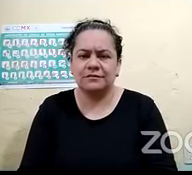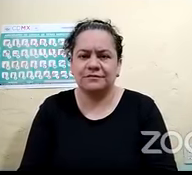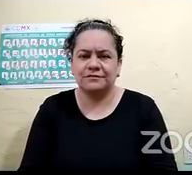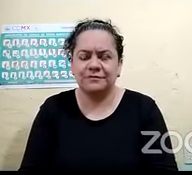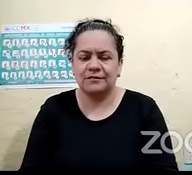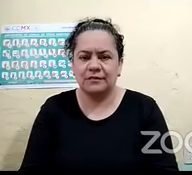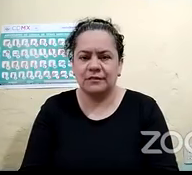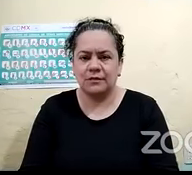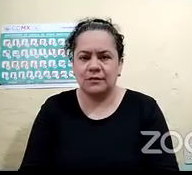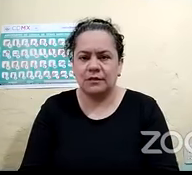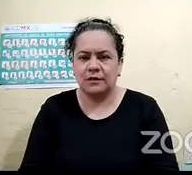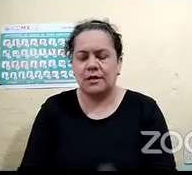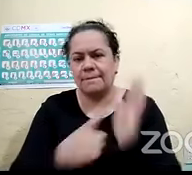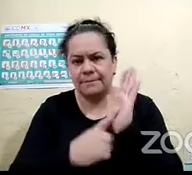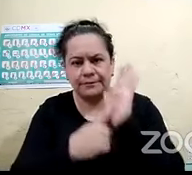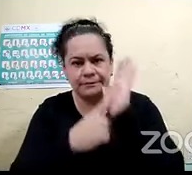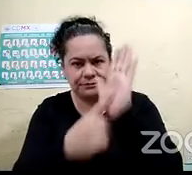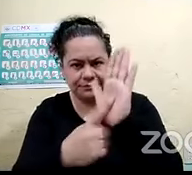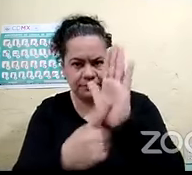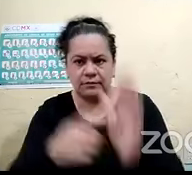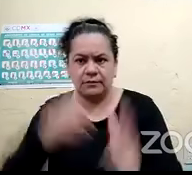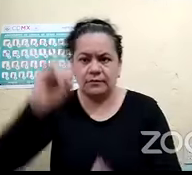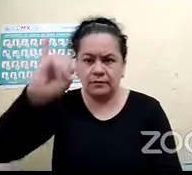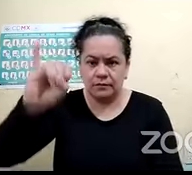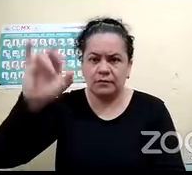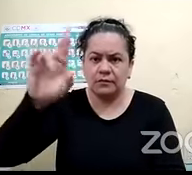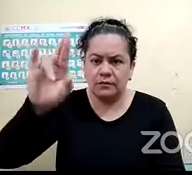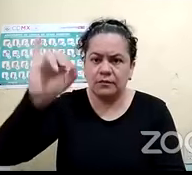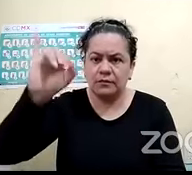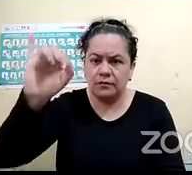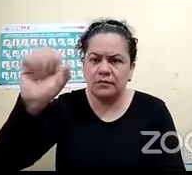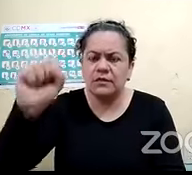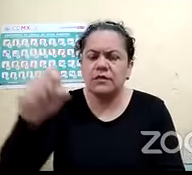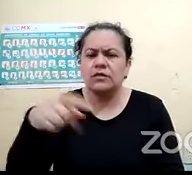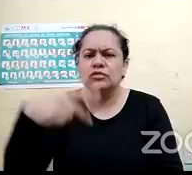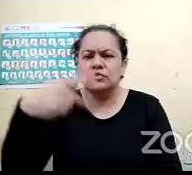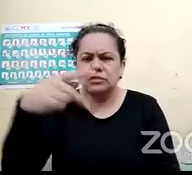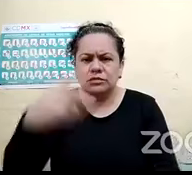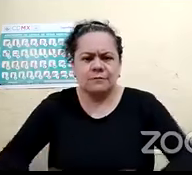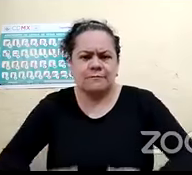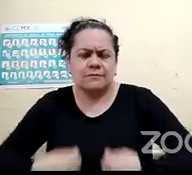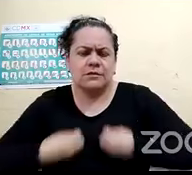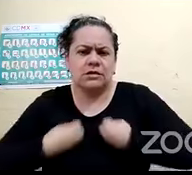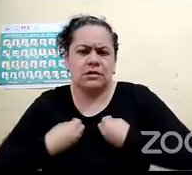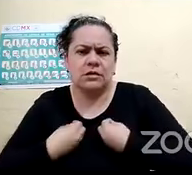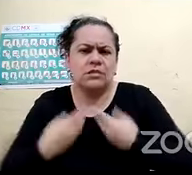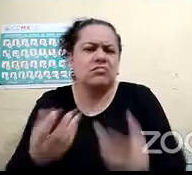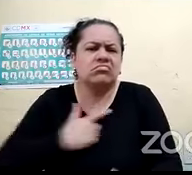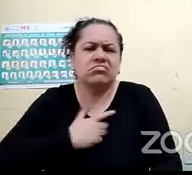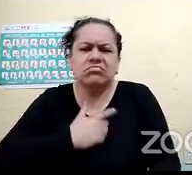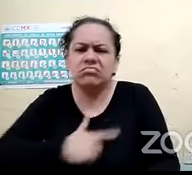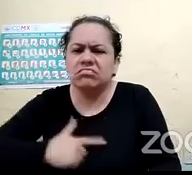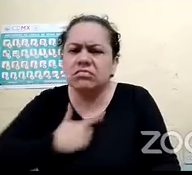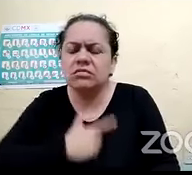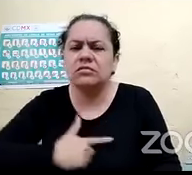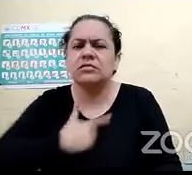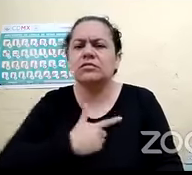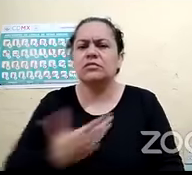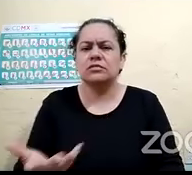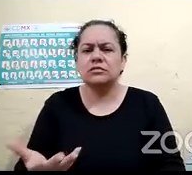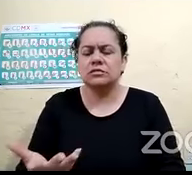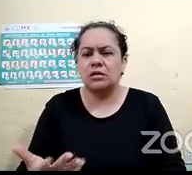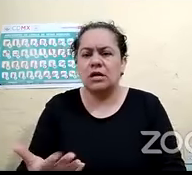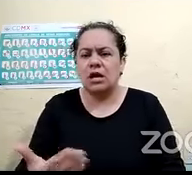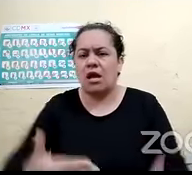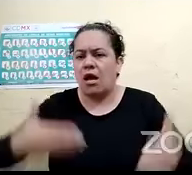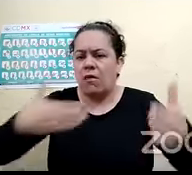A lo mejor, Norta ya mencioné los títulos, pero cómo se obtuvieron, tus hobbies también, qué es lo que haces, y por supuesto las barreras a